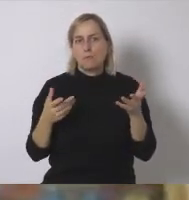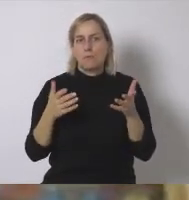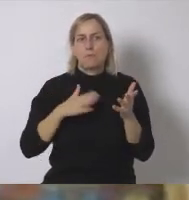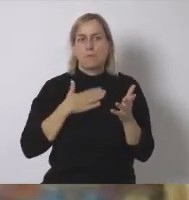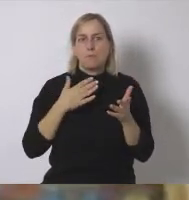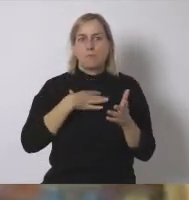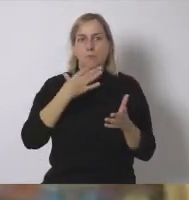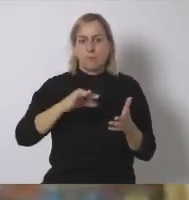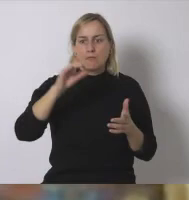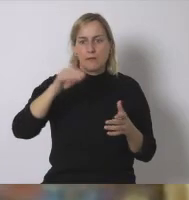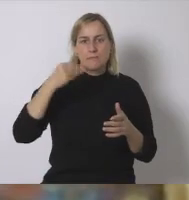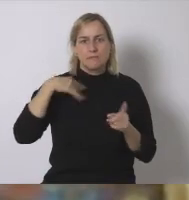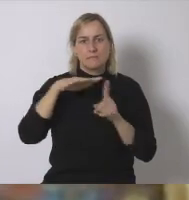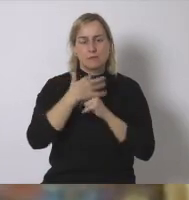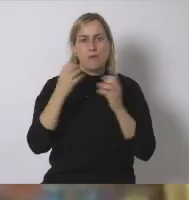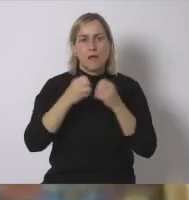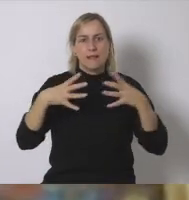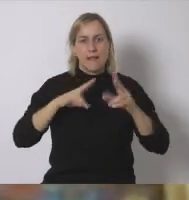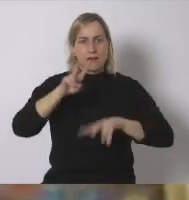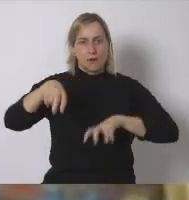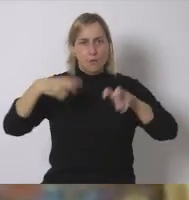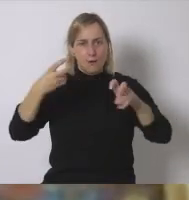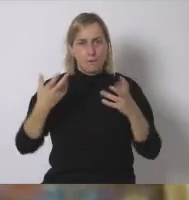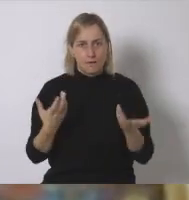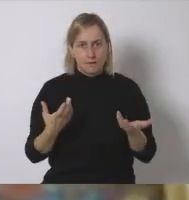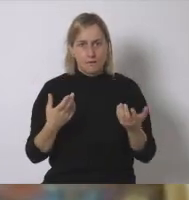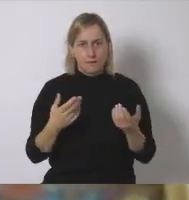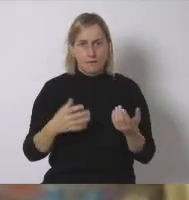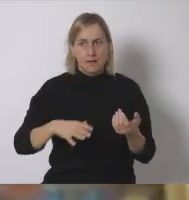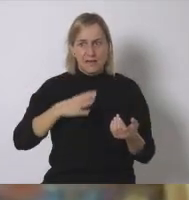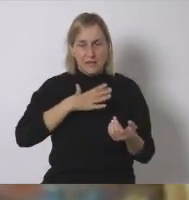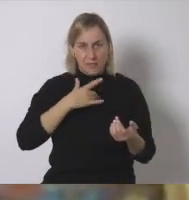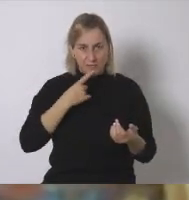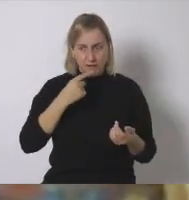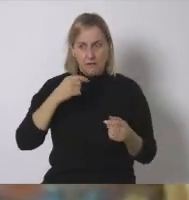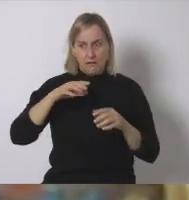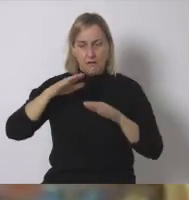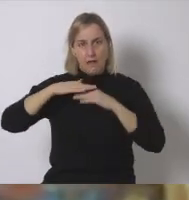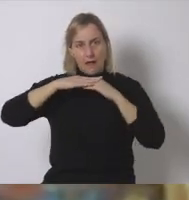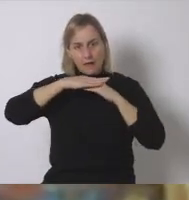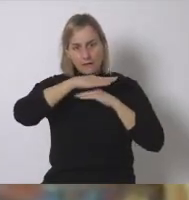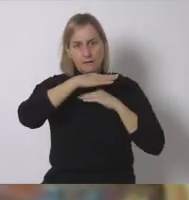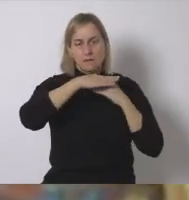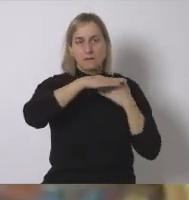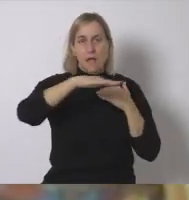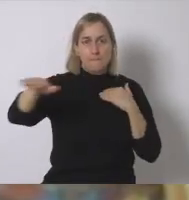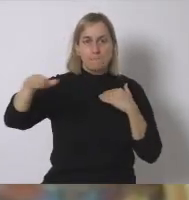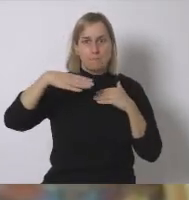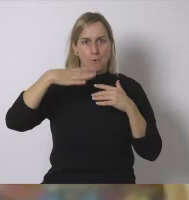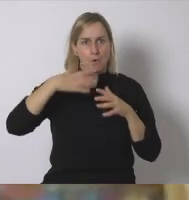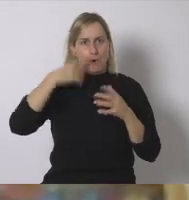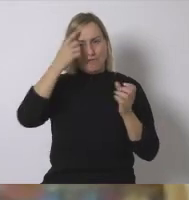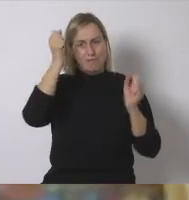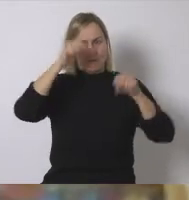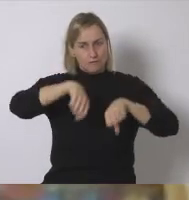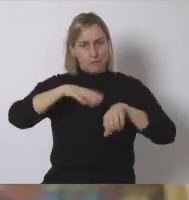las energías renovables. ¿Está el campo pudiendo decidir para alimentar energéticamente a las ciudades? No